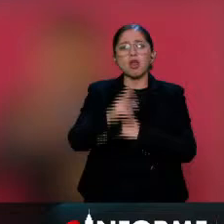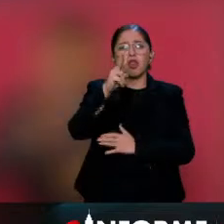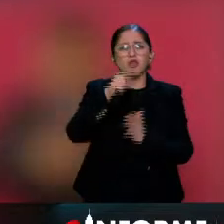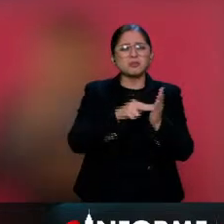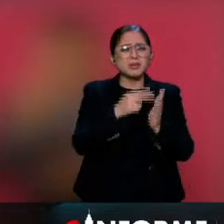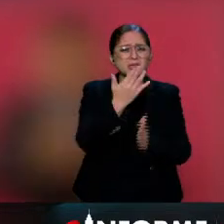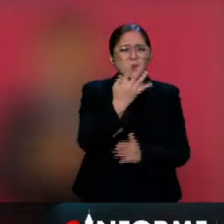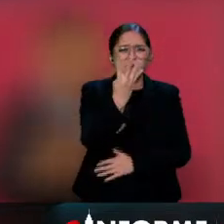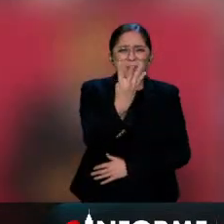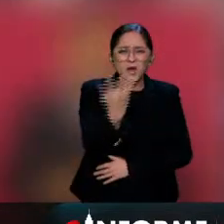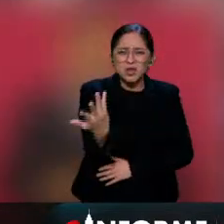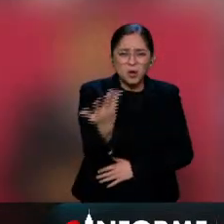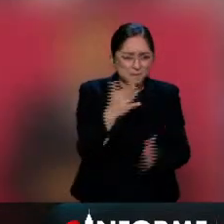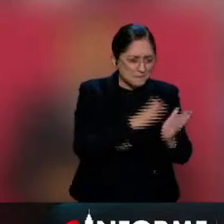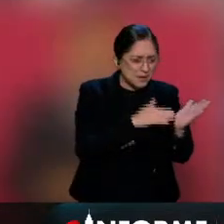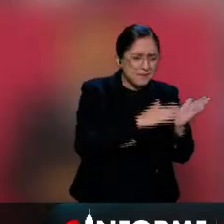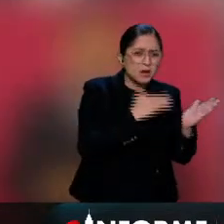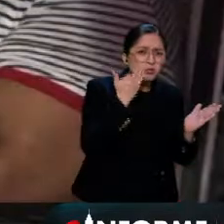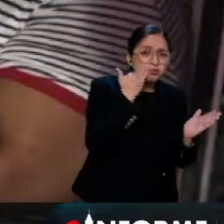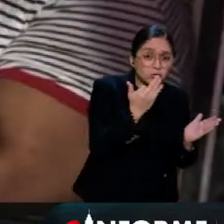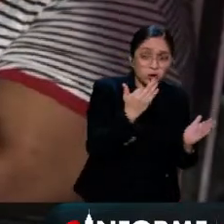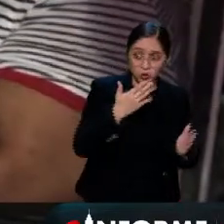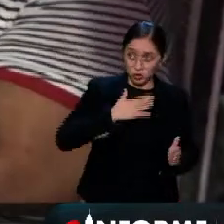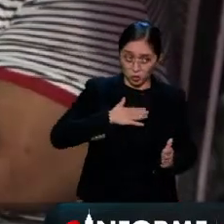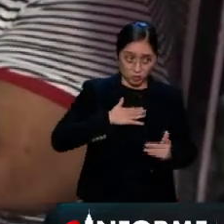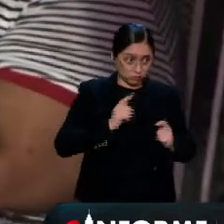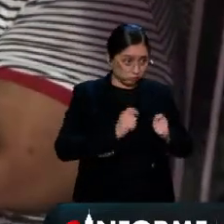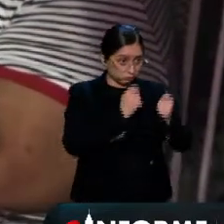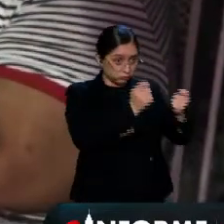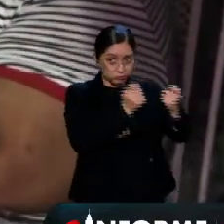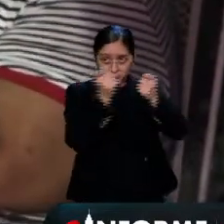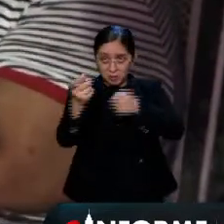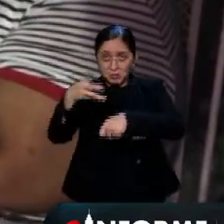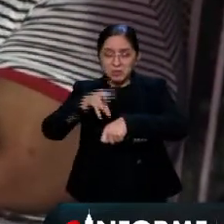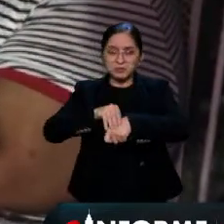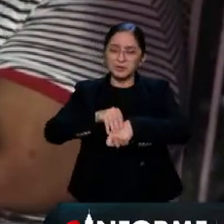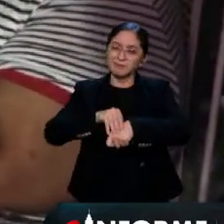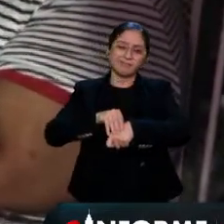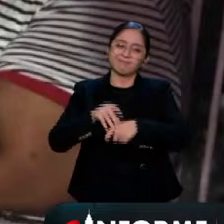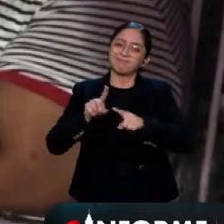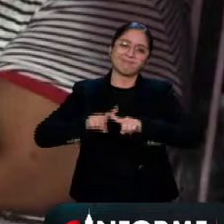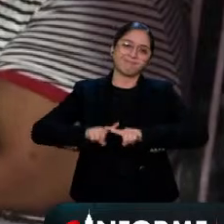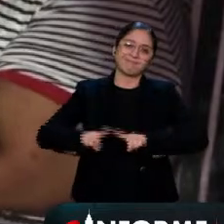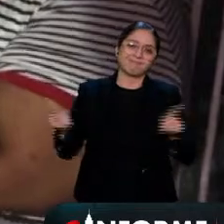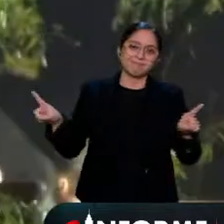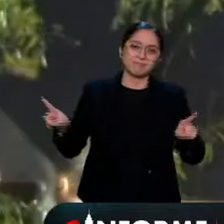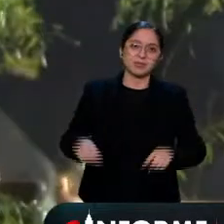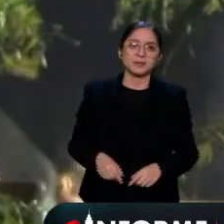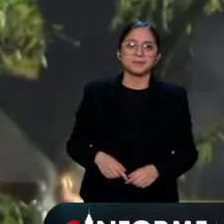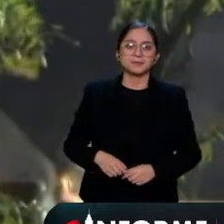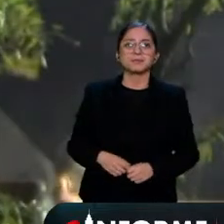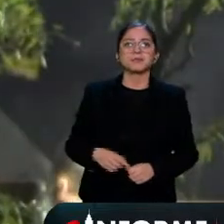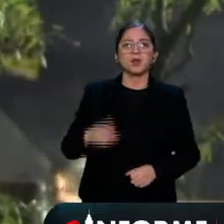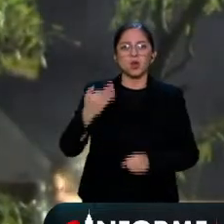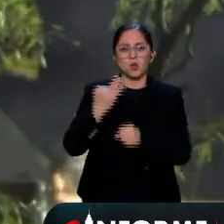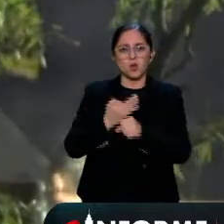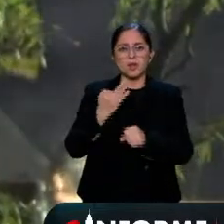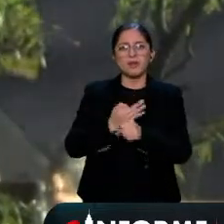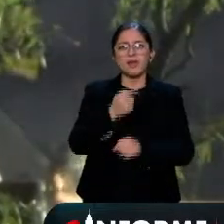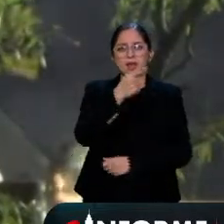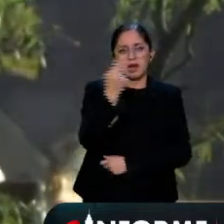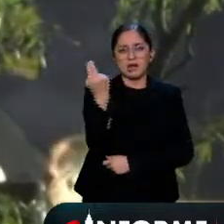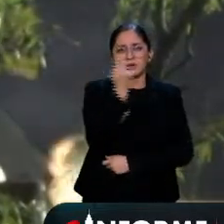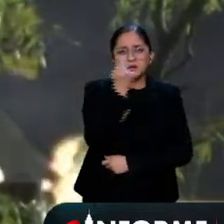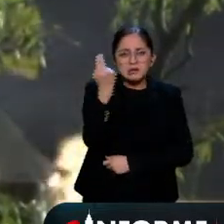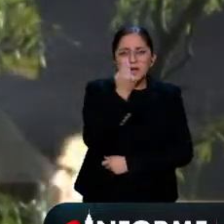una sola concesión, no somos iguales. La proliferación de minas pequeñas fue tal que resulta difícil tener vigilancia en todas para